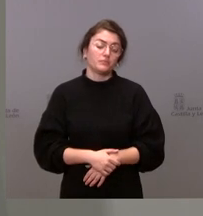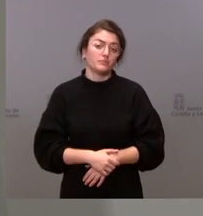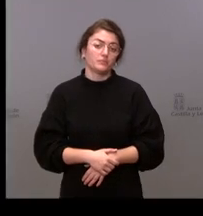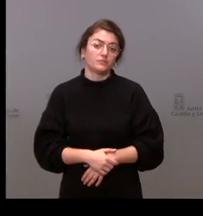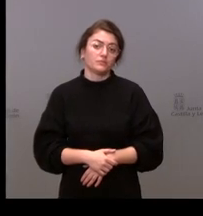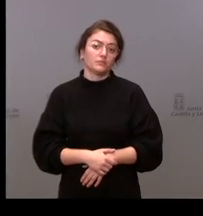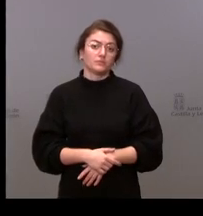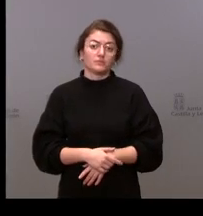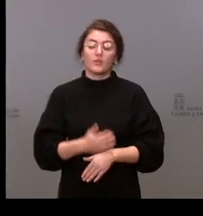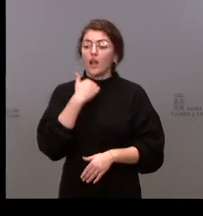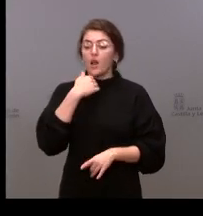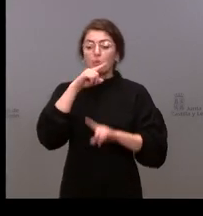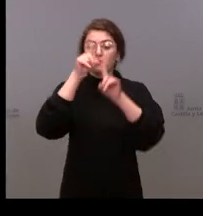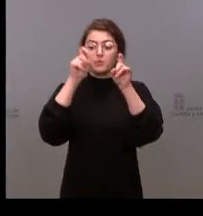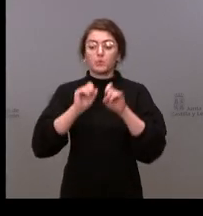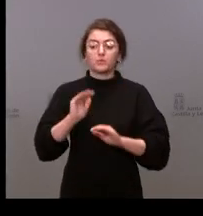¿Alguna pregunta más?